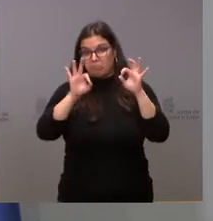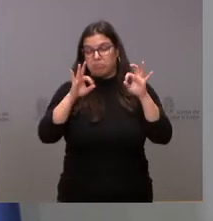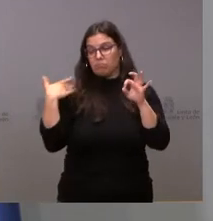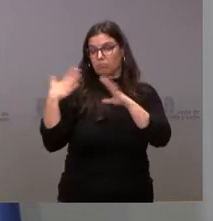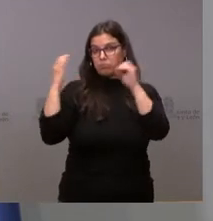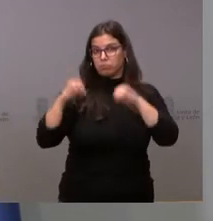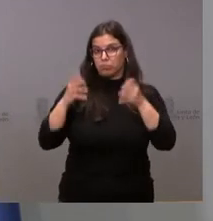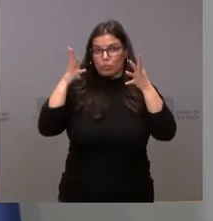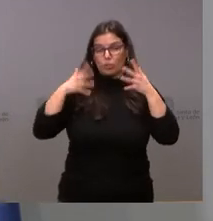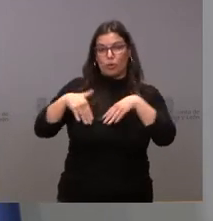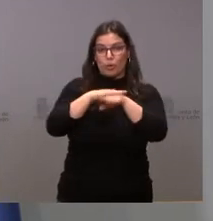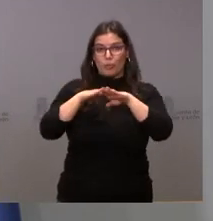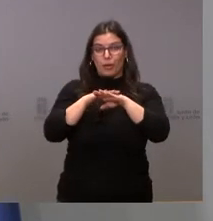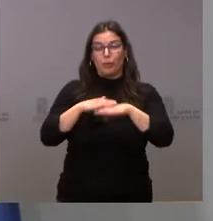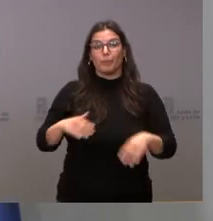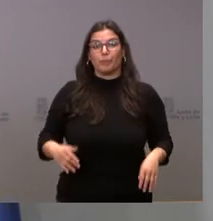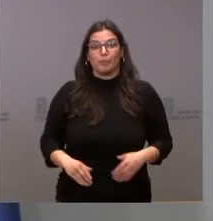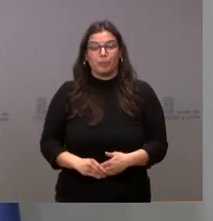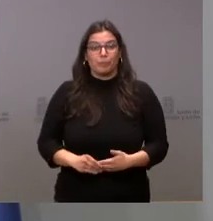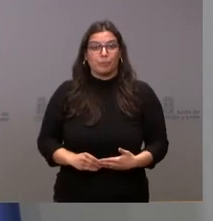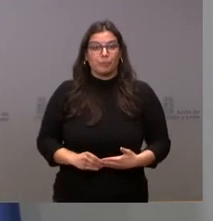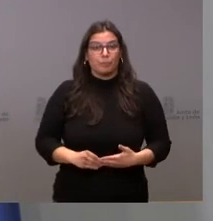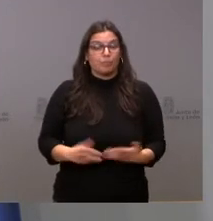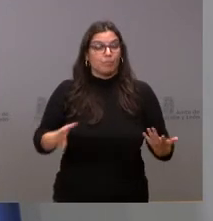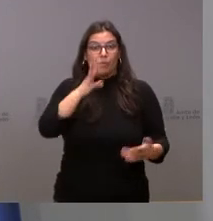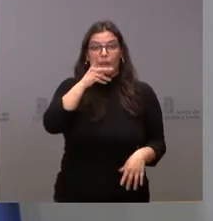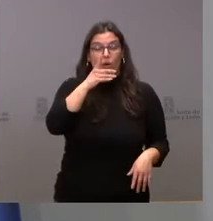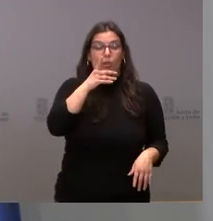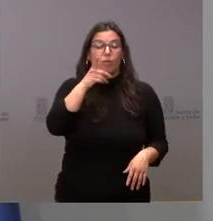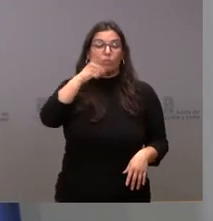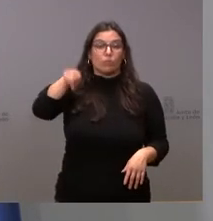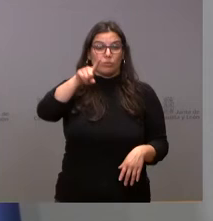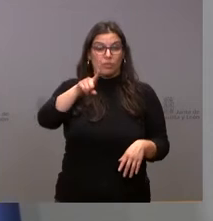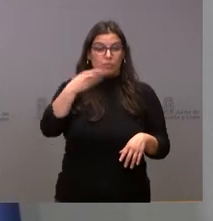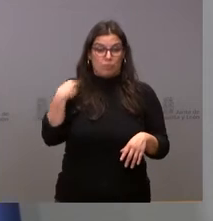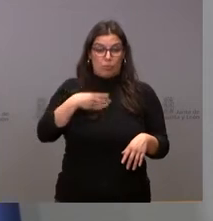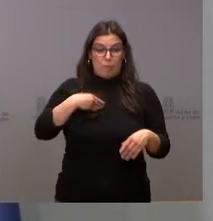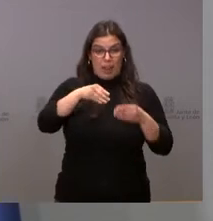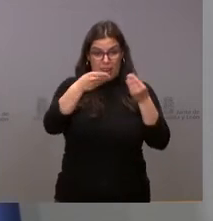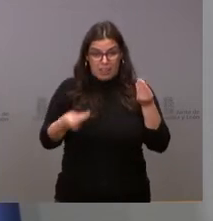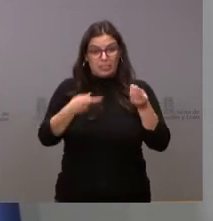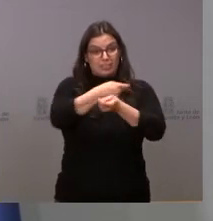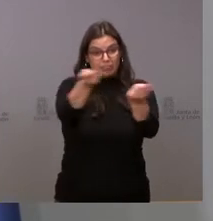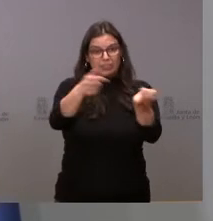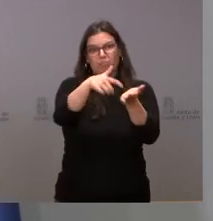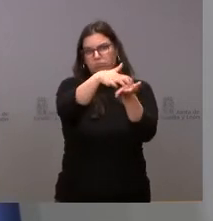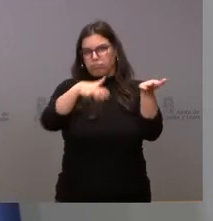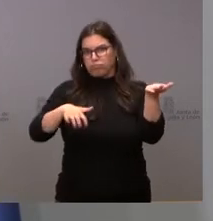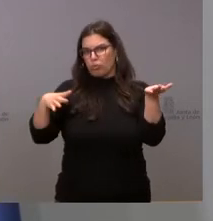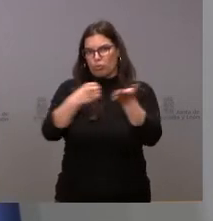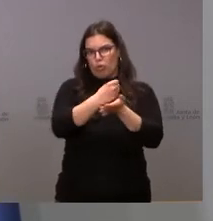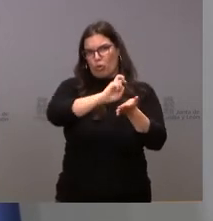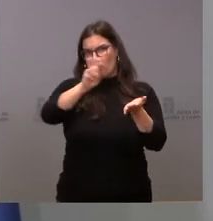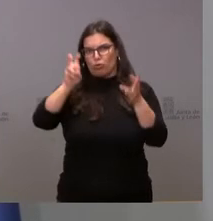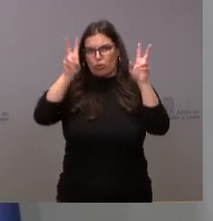de Gobierno. Y tienen ustedes en la nota el resto de cuestiones que también se han aprobado